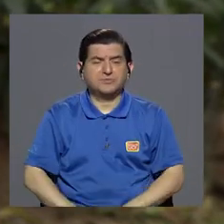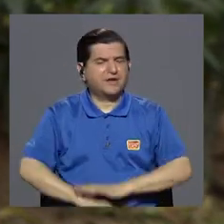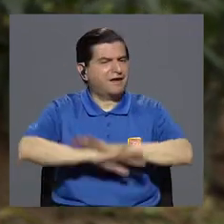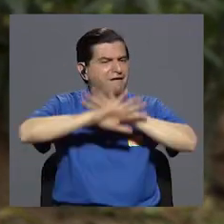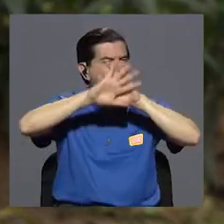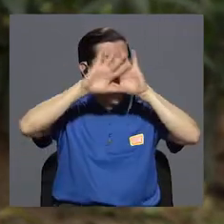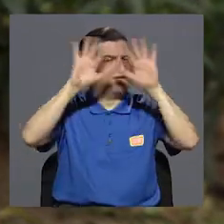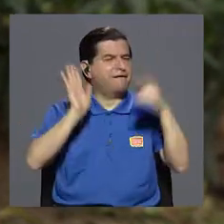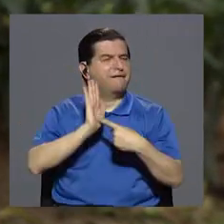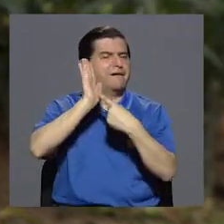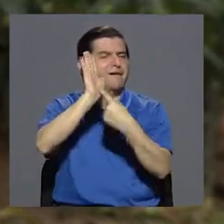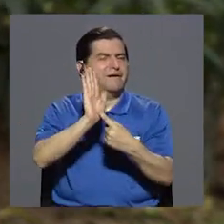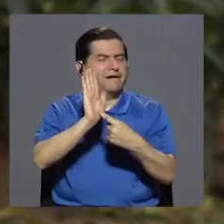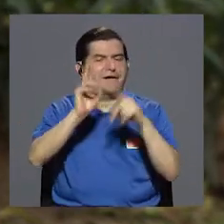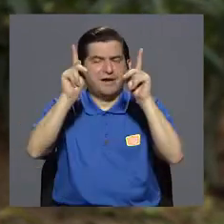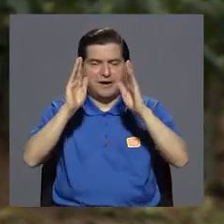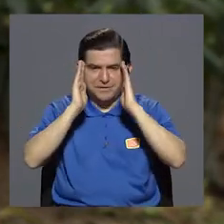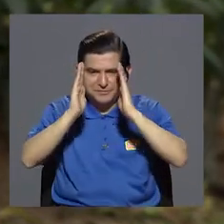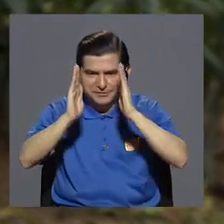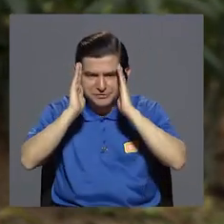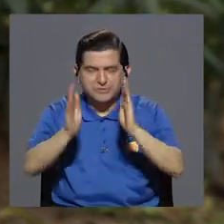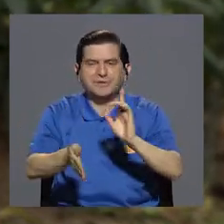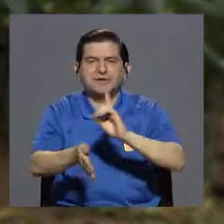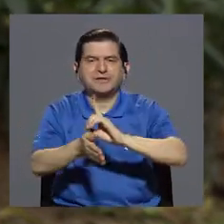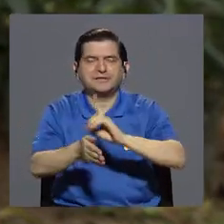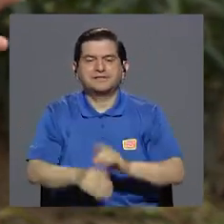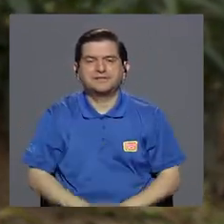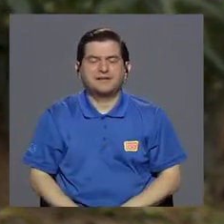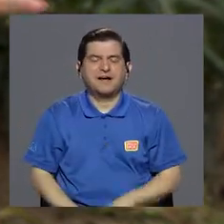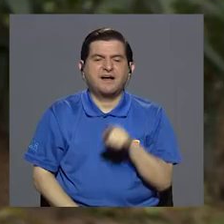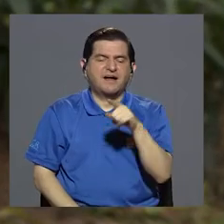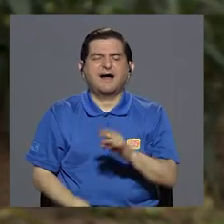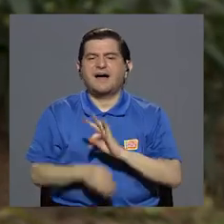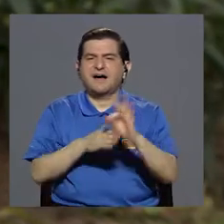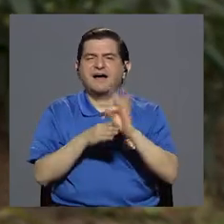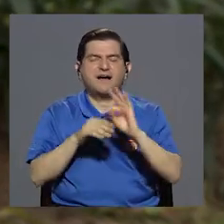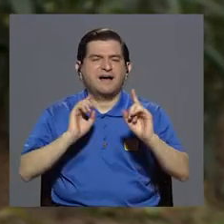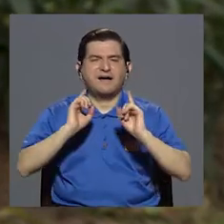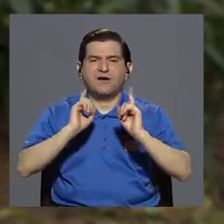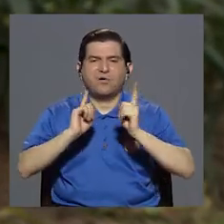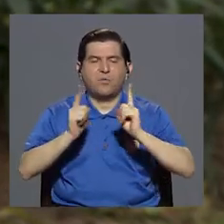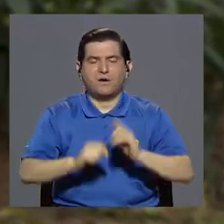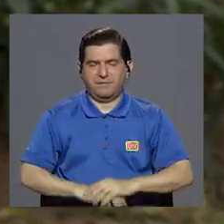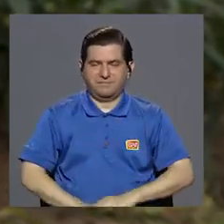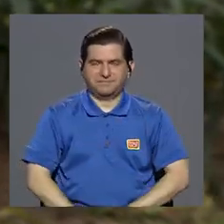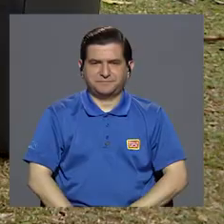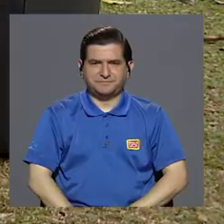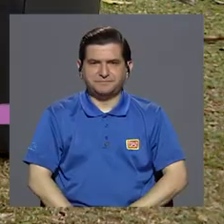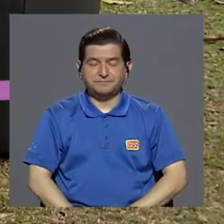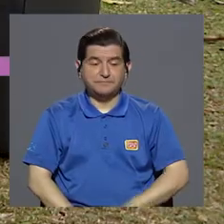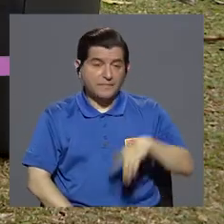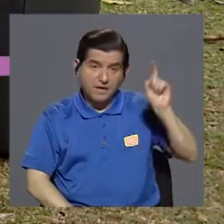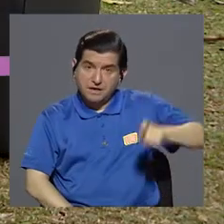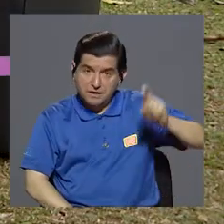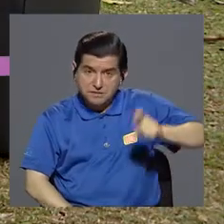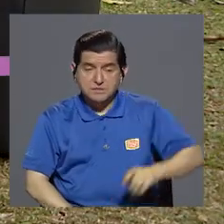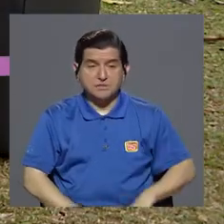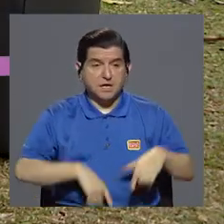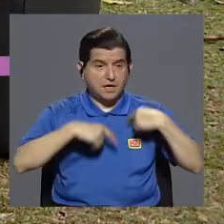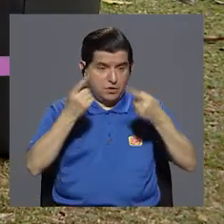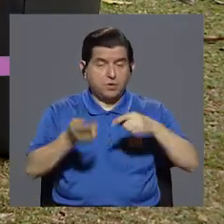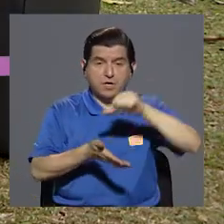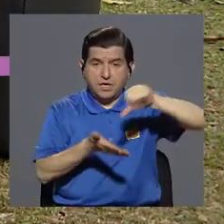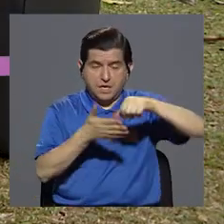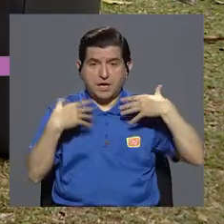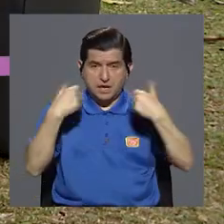es muy claro y le dice a quienes lo van a tratar cuál es la ruta terapéutica que se debe utilizar. Entonces, lo importante es ir al